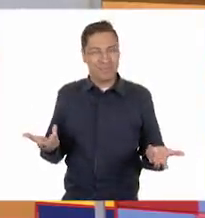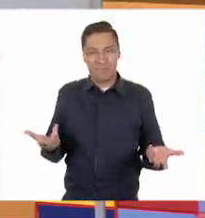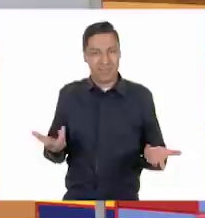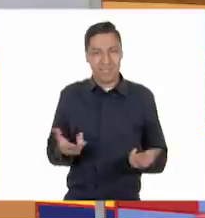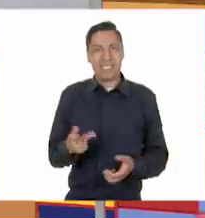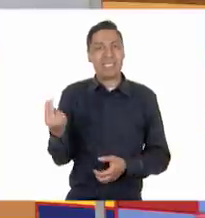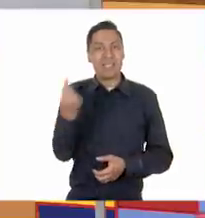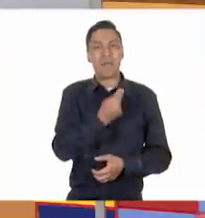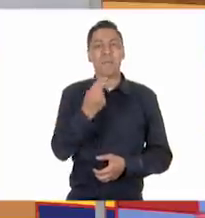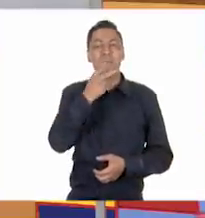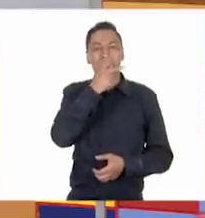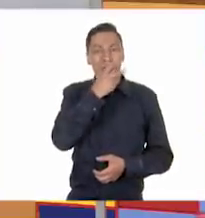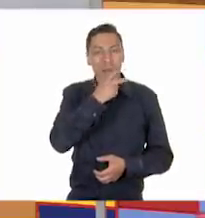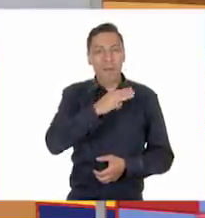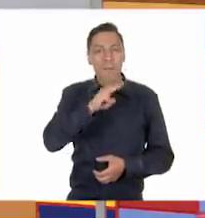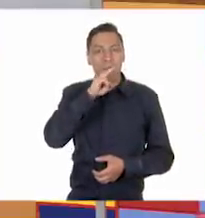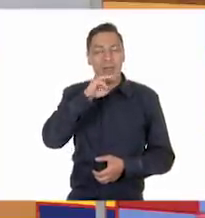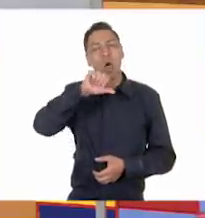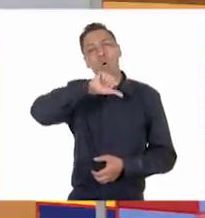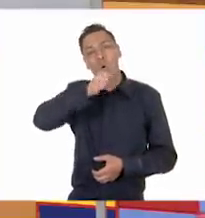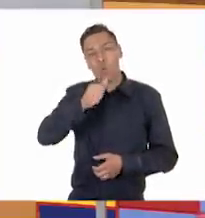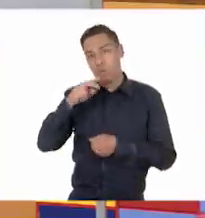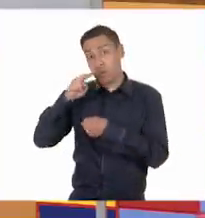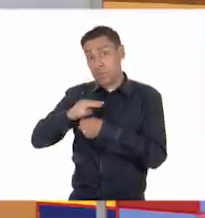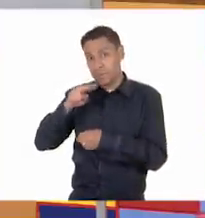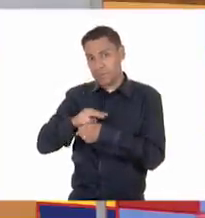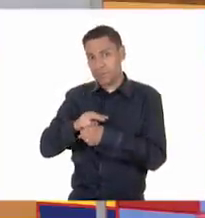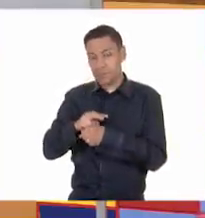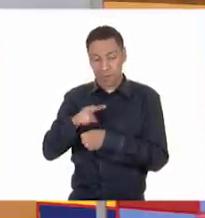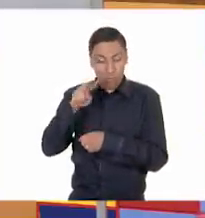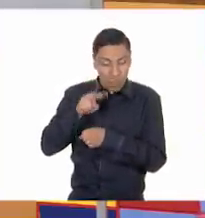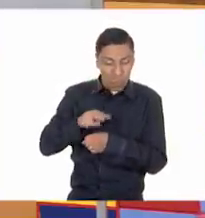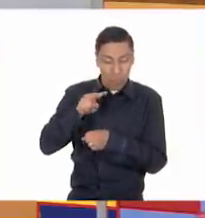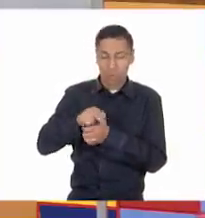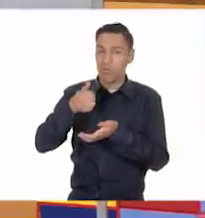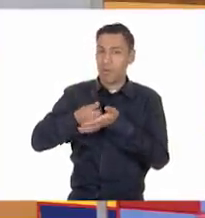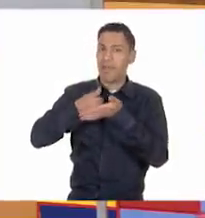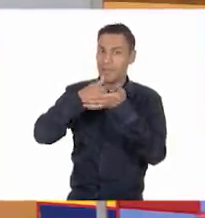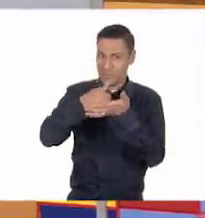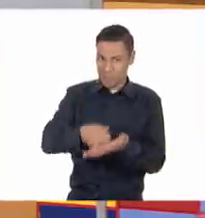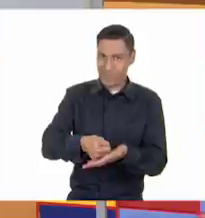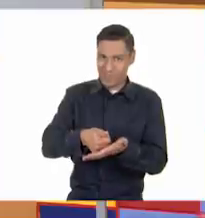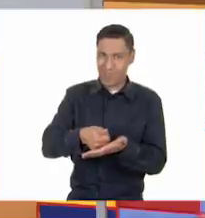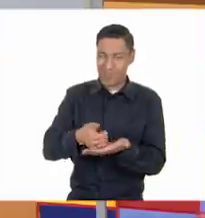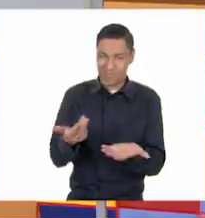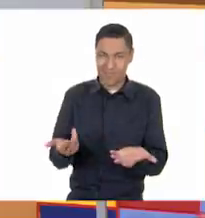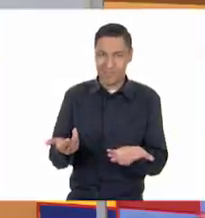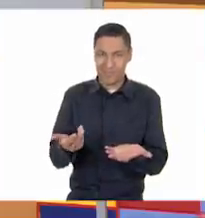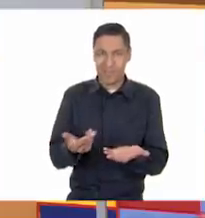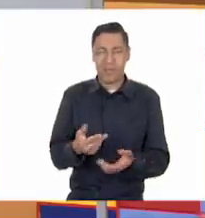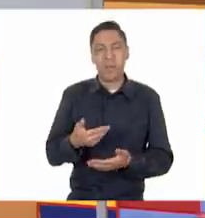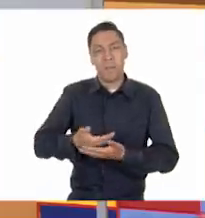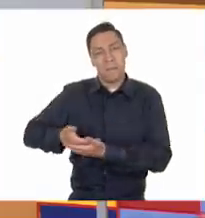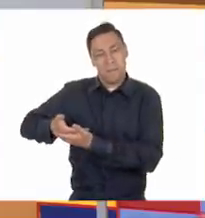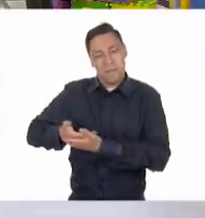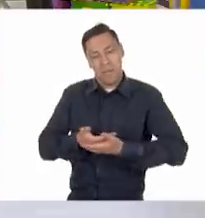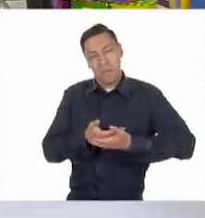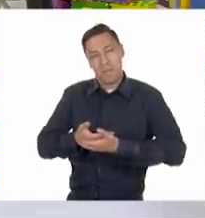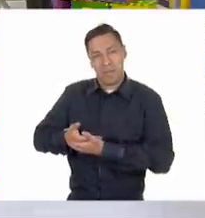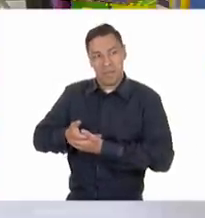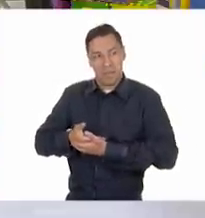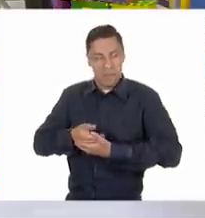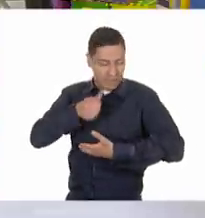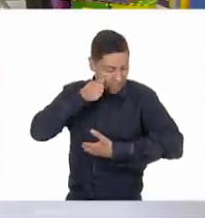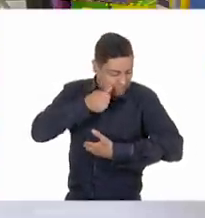que los padres o los familiares estén al pendiente de ellos. Exactamente. Así que quien cubre las necesidades de un bebé de esta edad